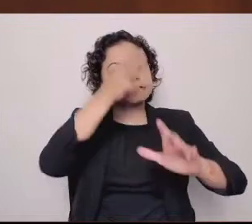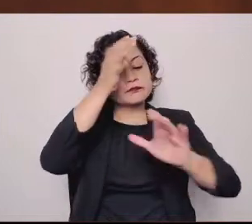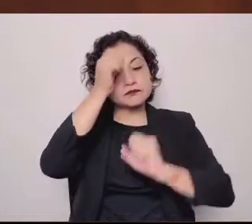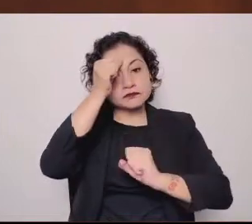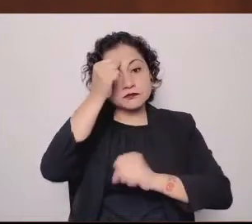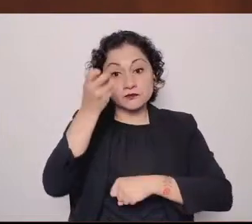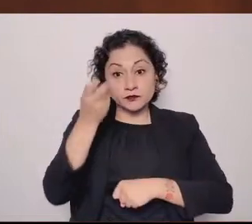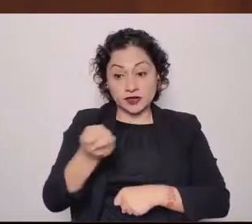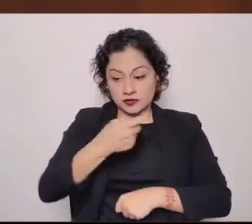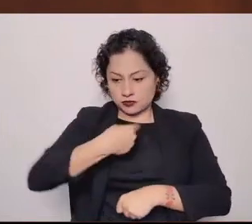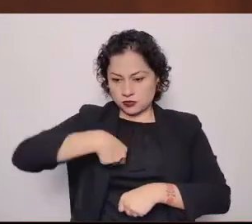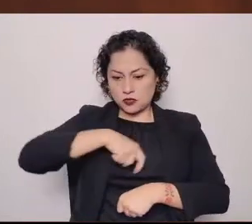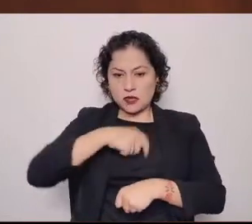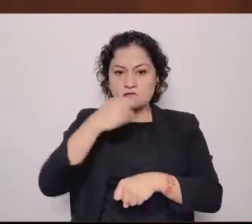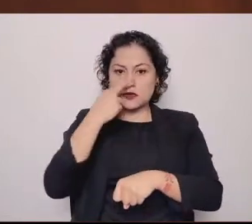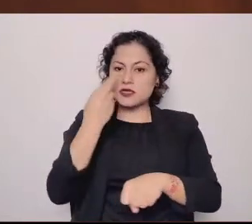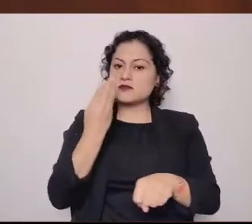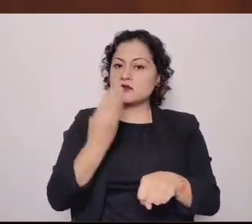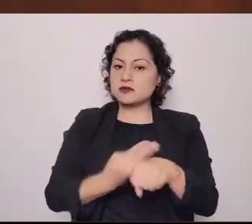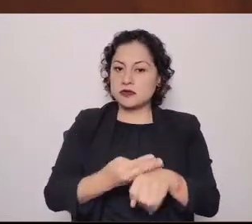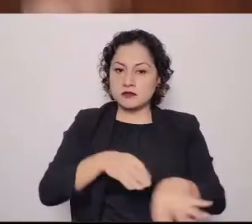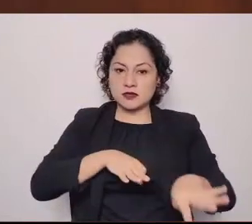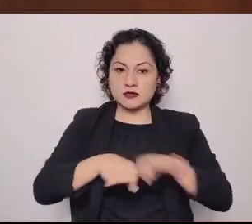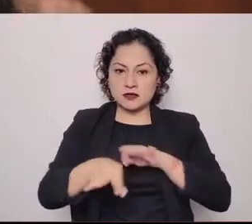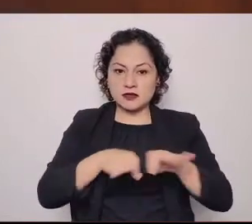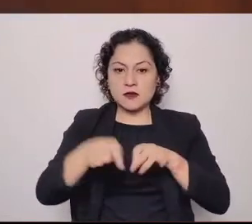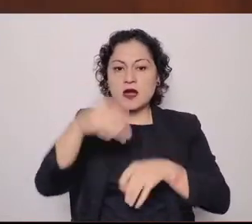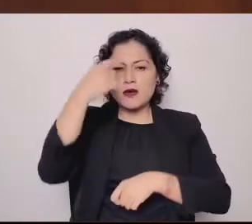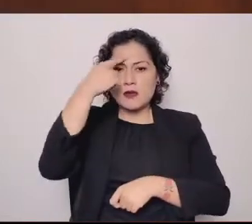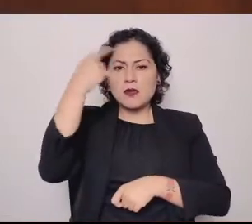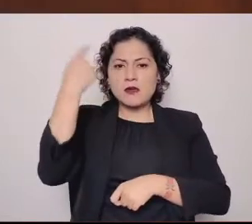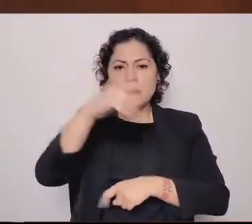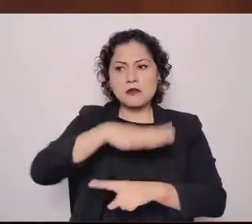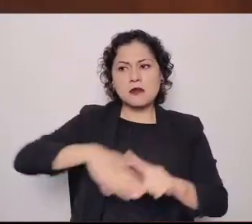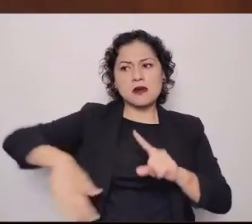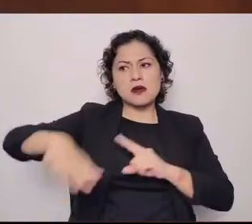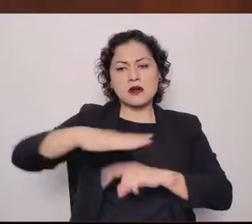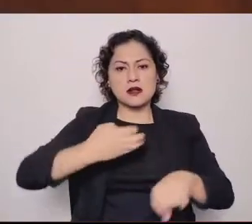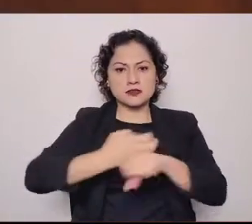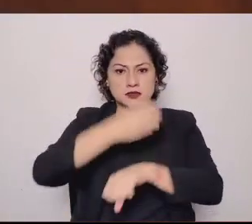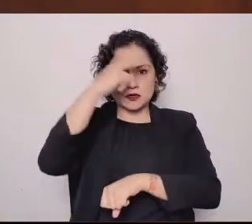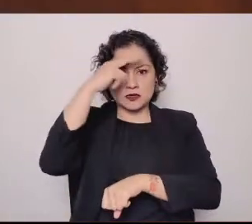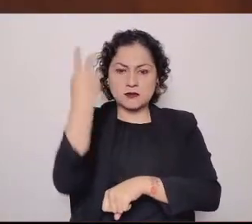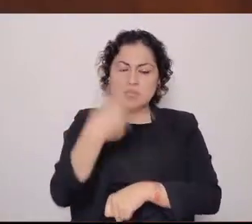mejores condiciones al Estado de México. Muchísimas gracias.